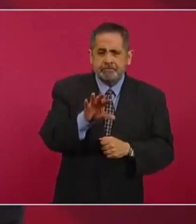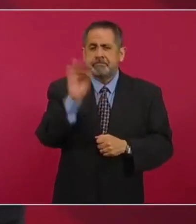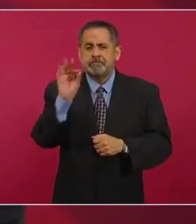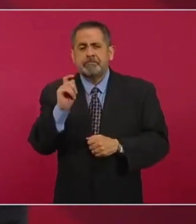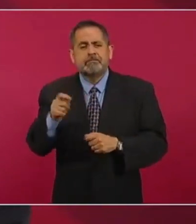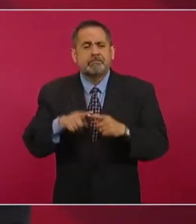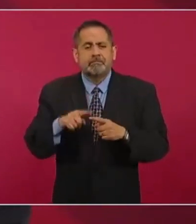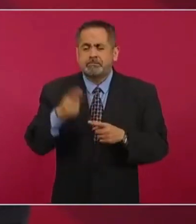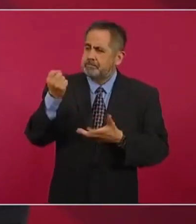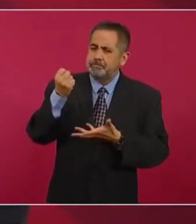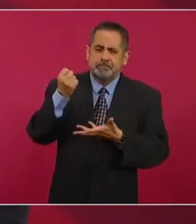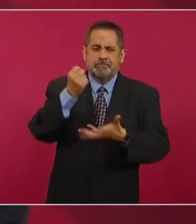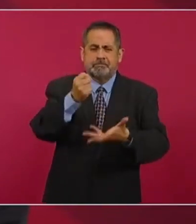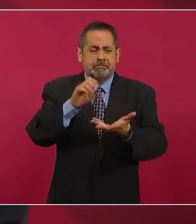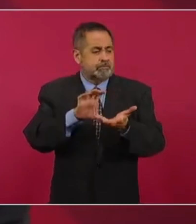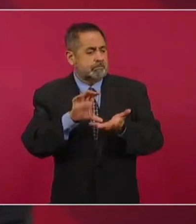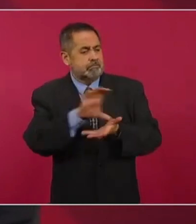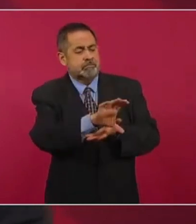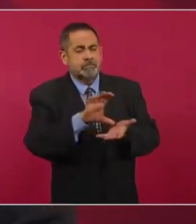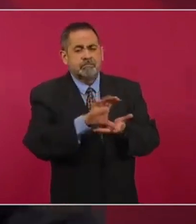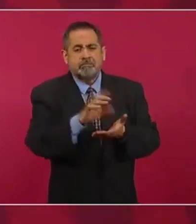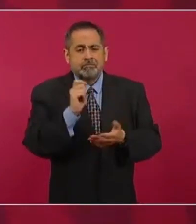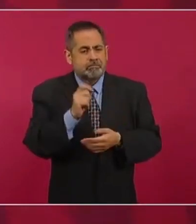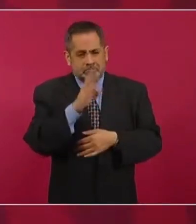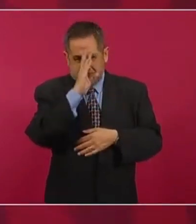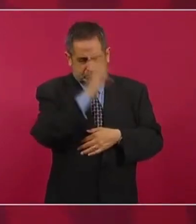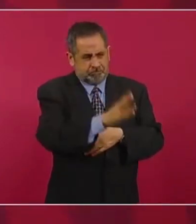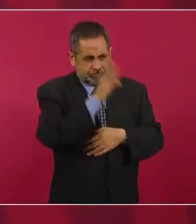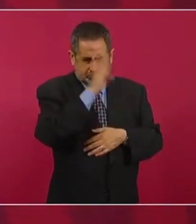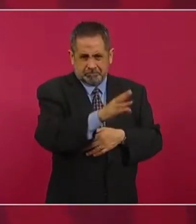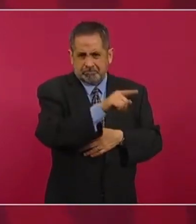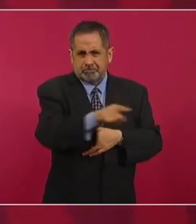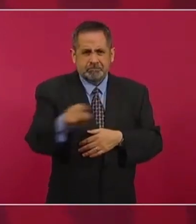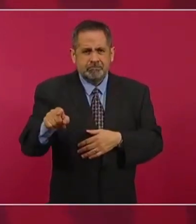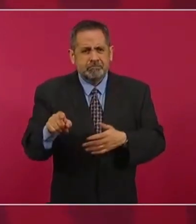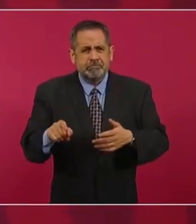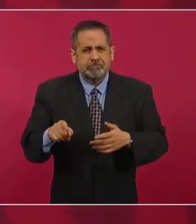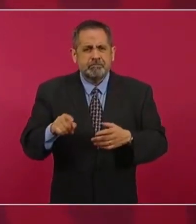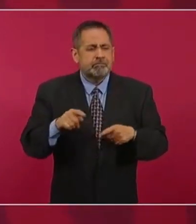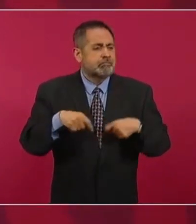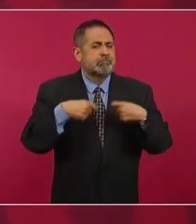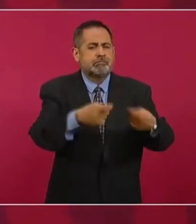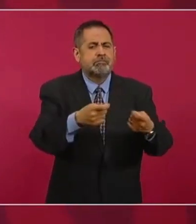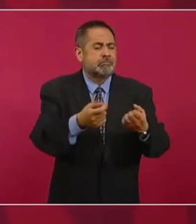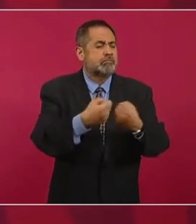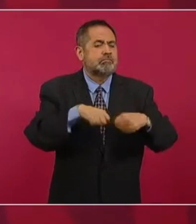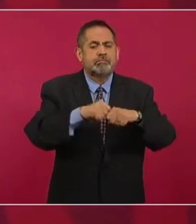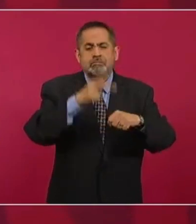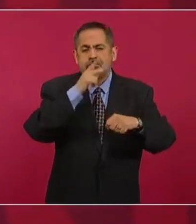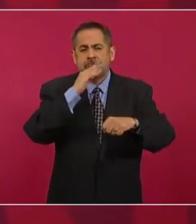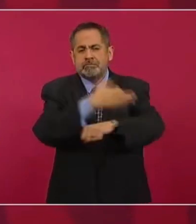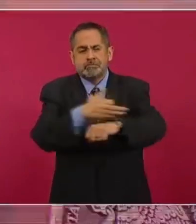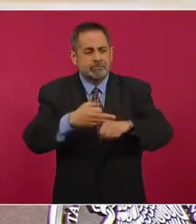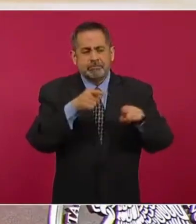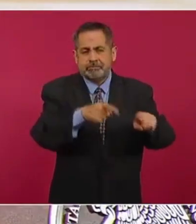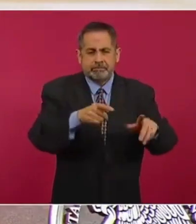entregar los recursos de manera directa a las sociedades de madres y de padres de